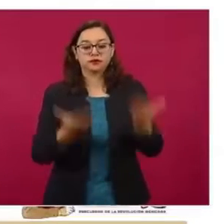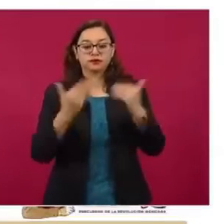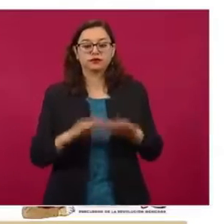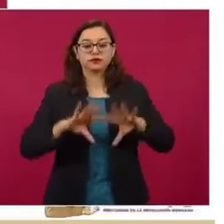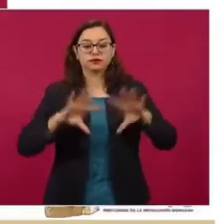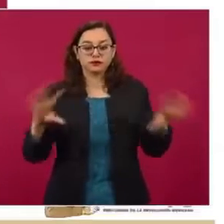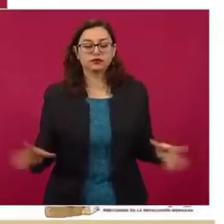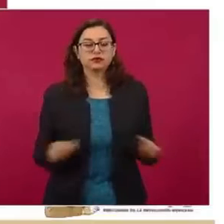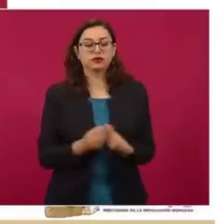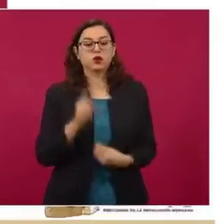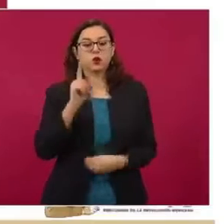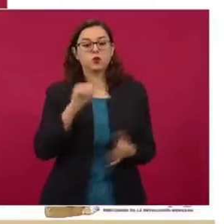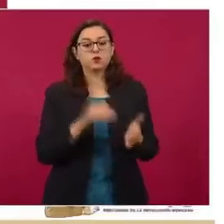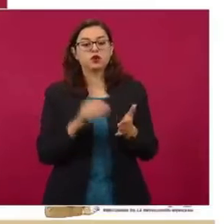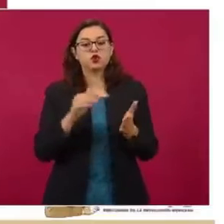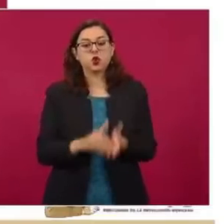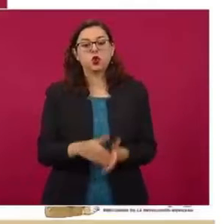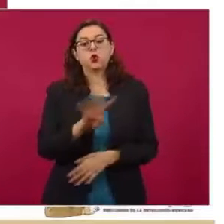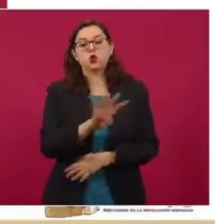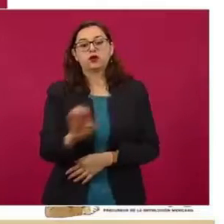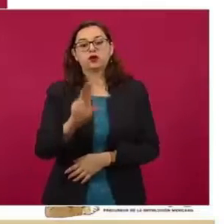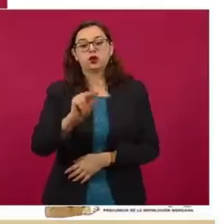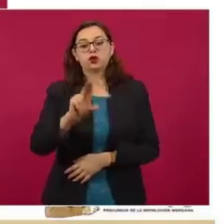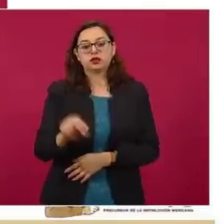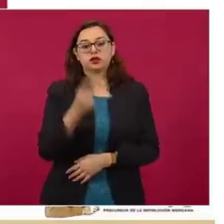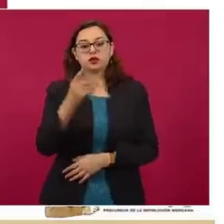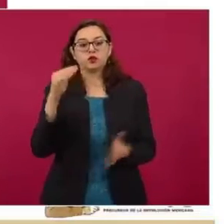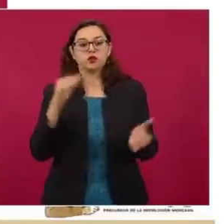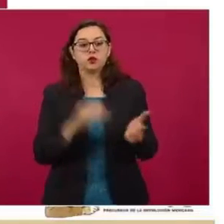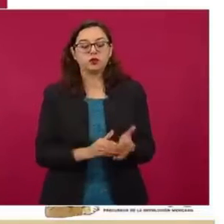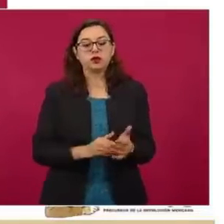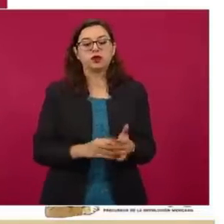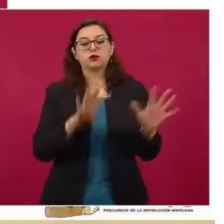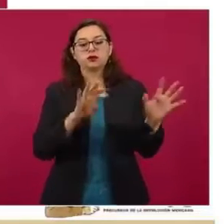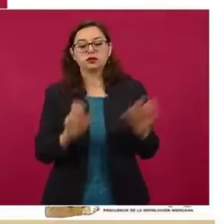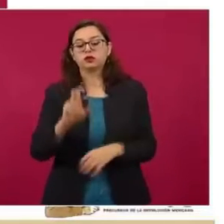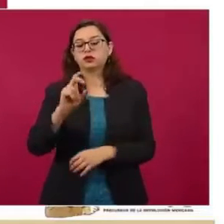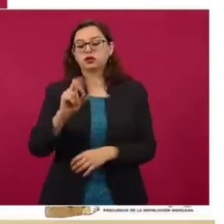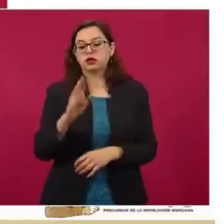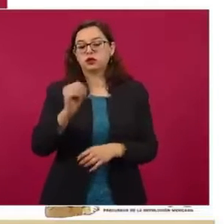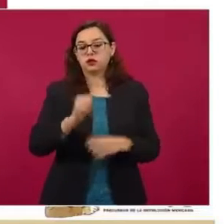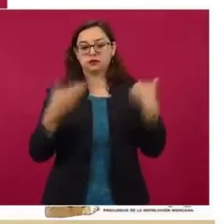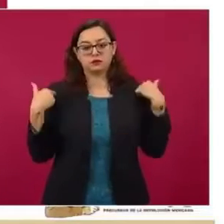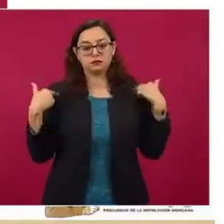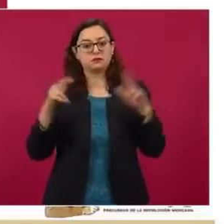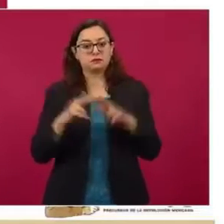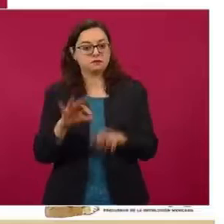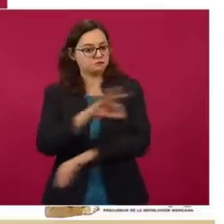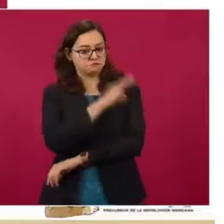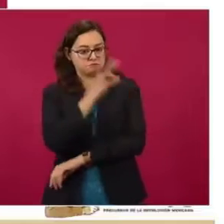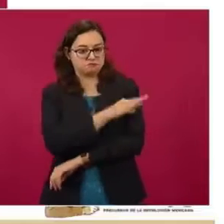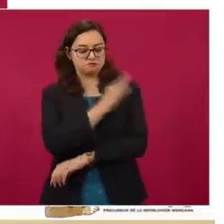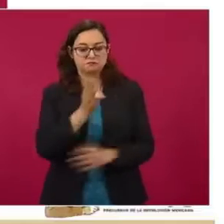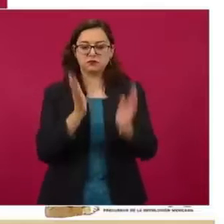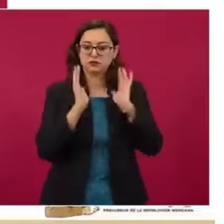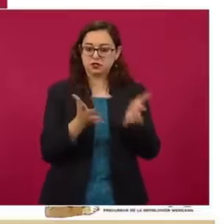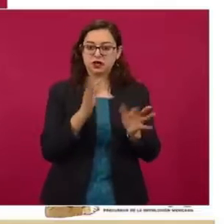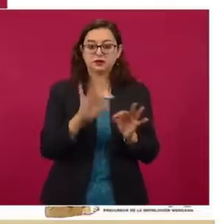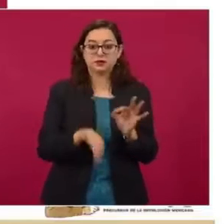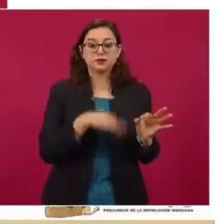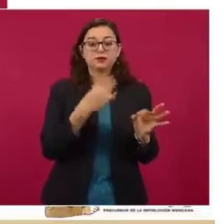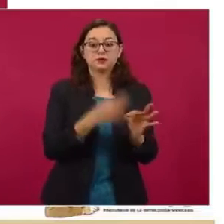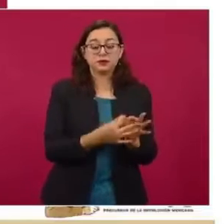total de un millón 481 mil 939, haciendo la aclaración de que Baja